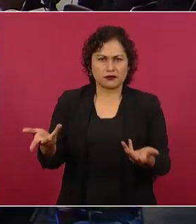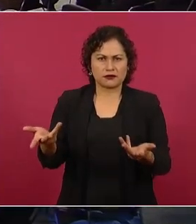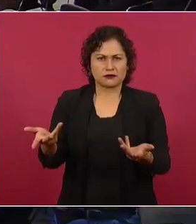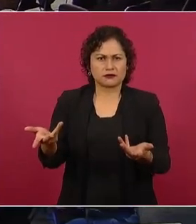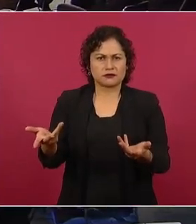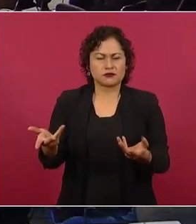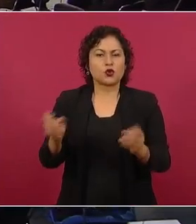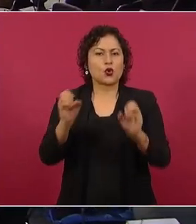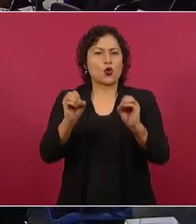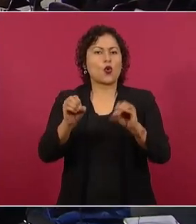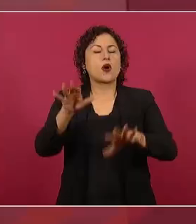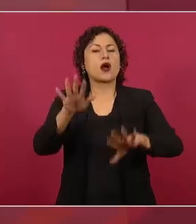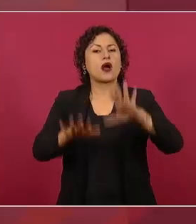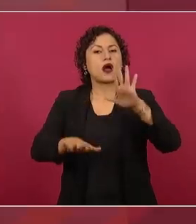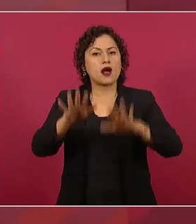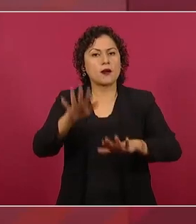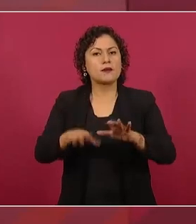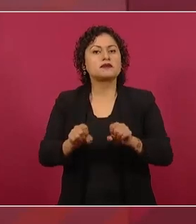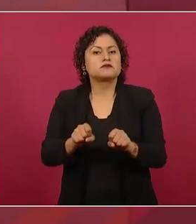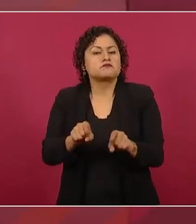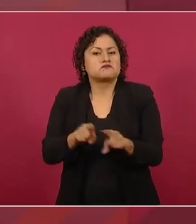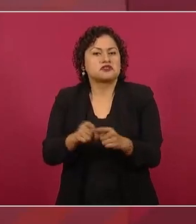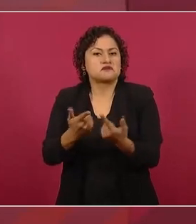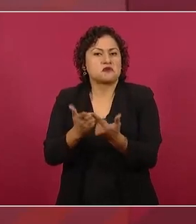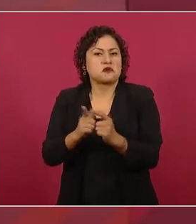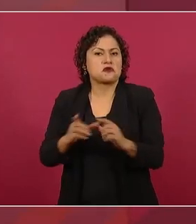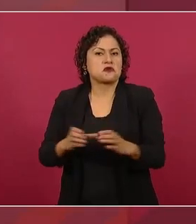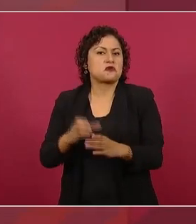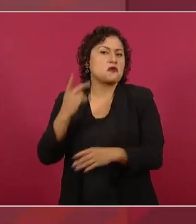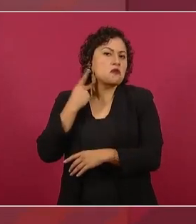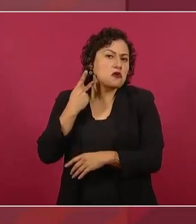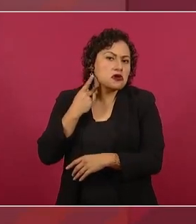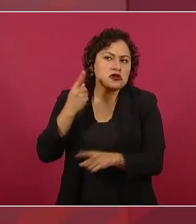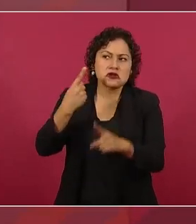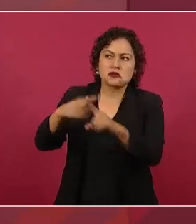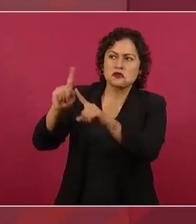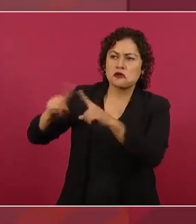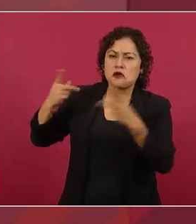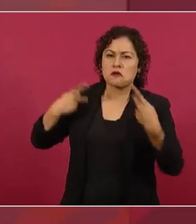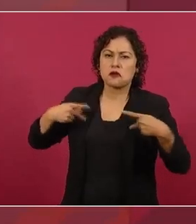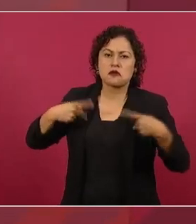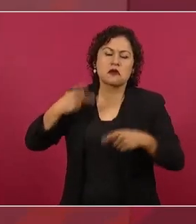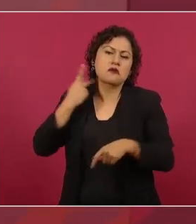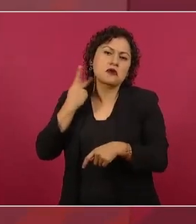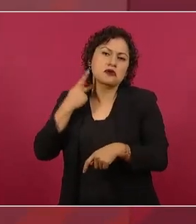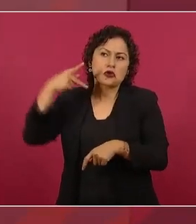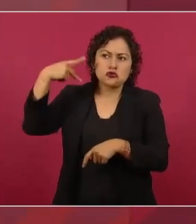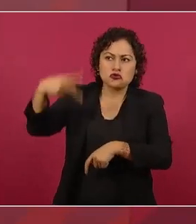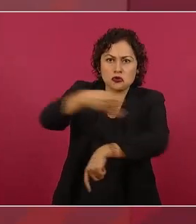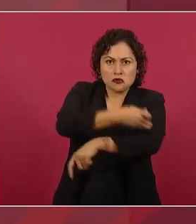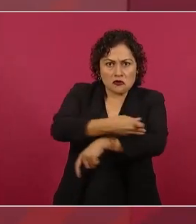de los políticos, familiares,